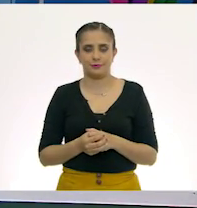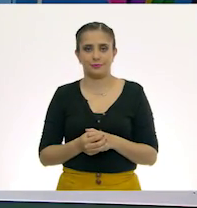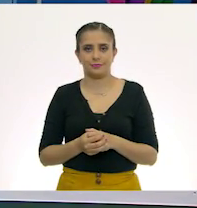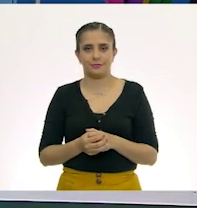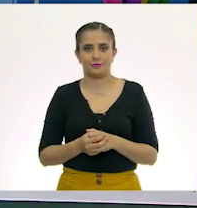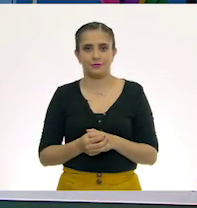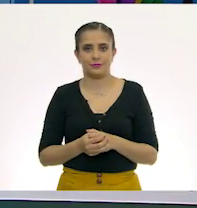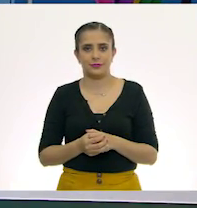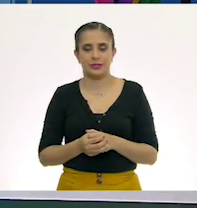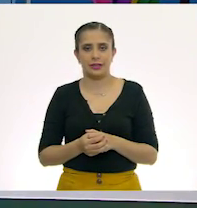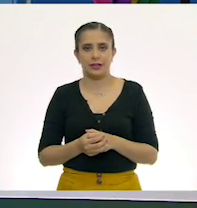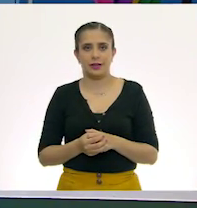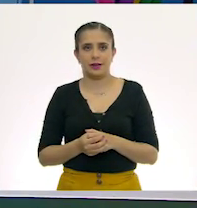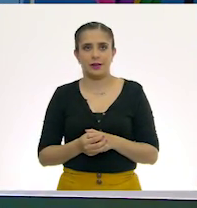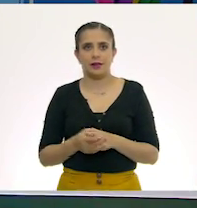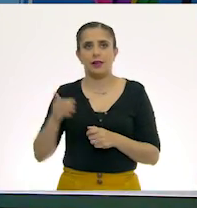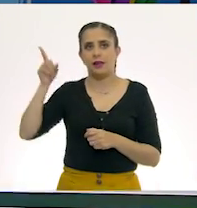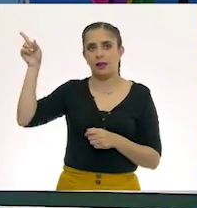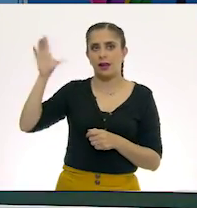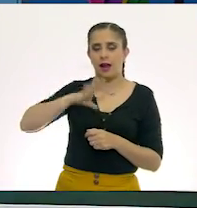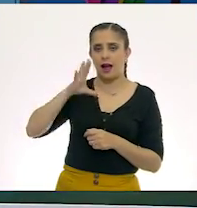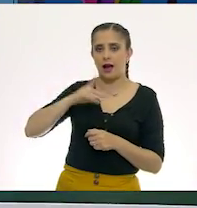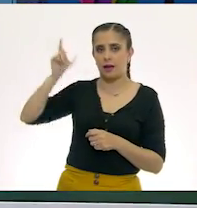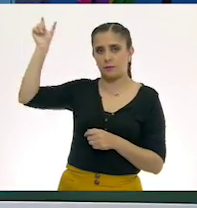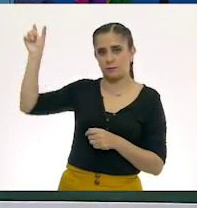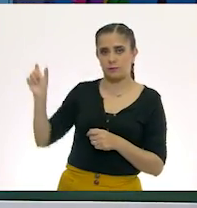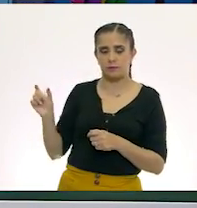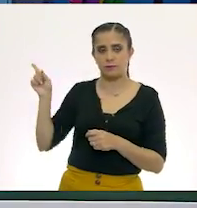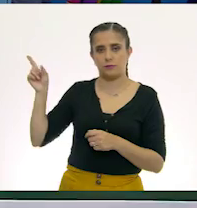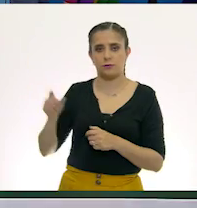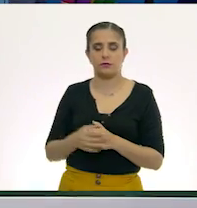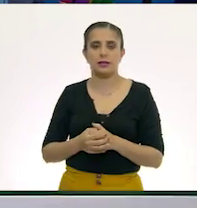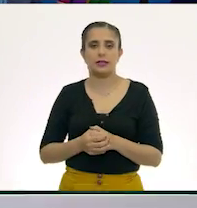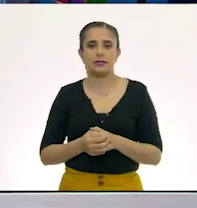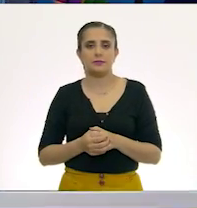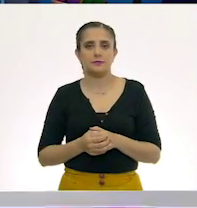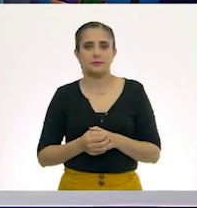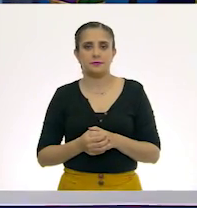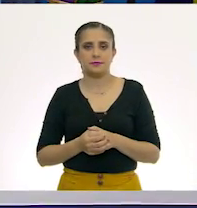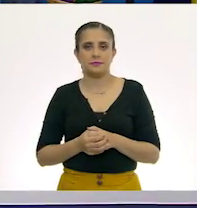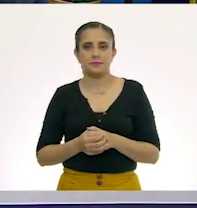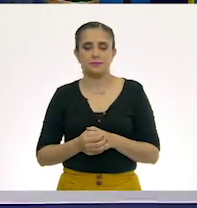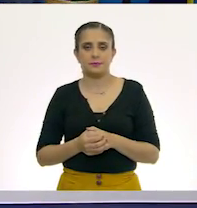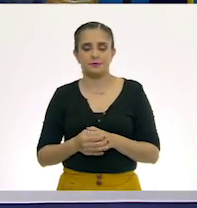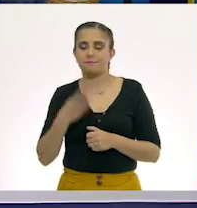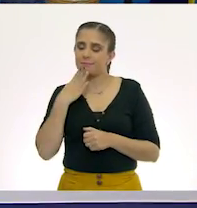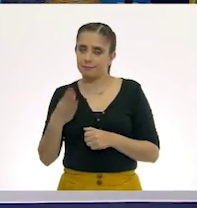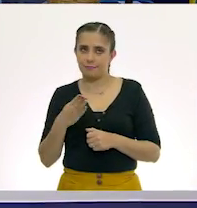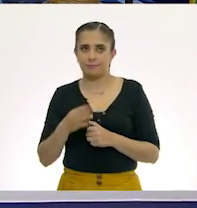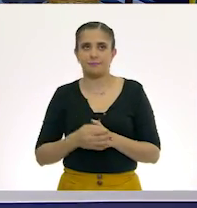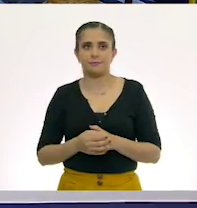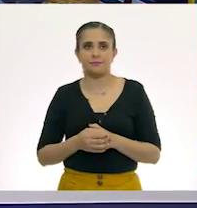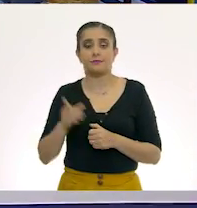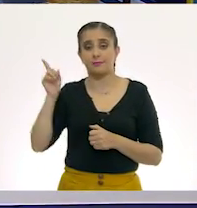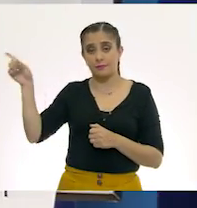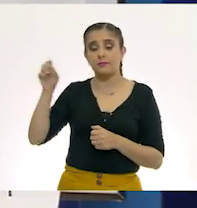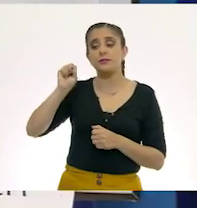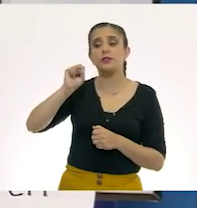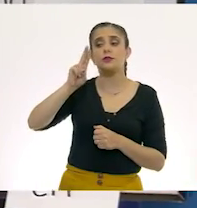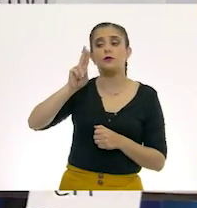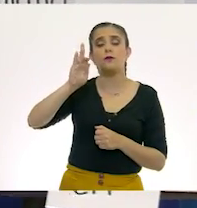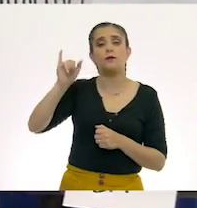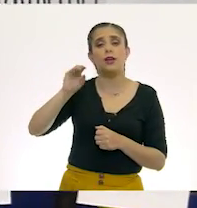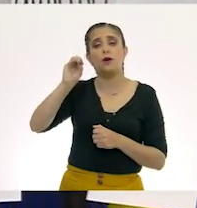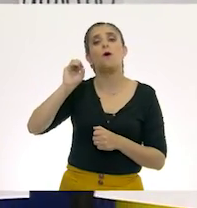La tercera derriba hacia abajo de la izquierda. Tercera derriba abajo. Una, dos, tres. Ajá. ¿Sí? Muy bien. ¿Este es un sufijo o es un